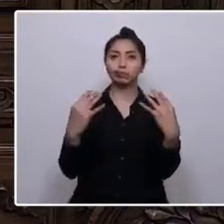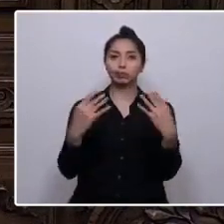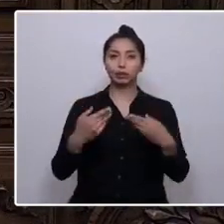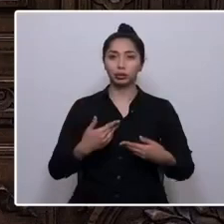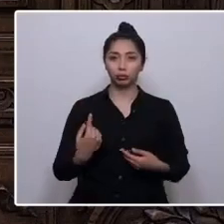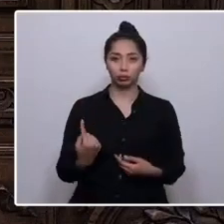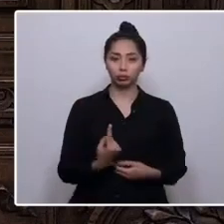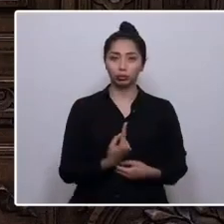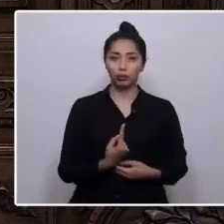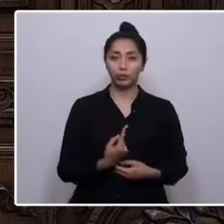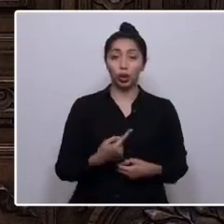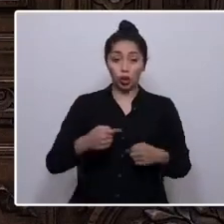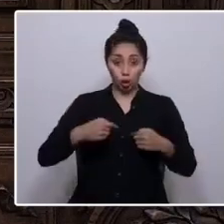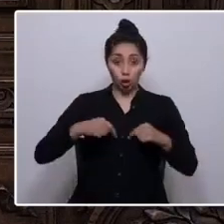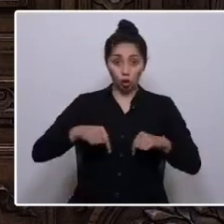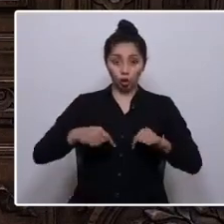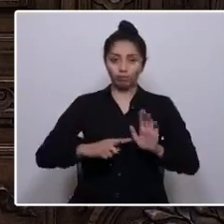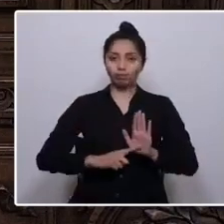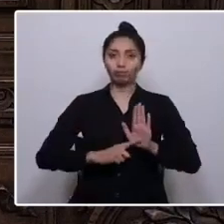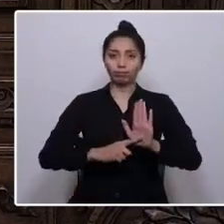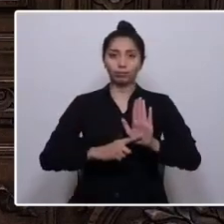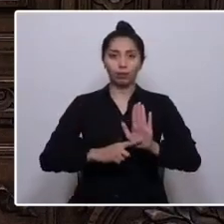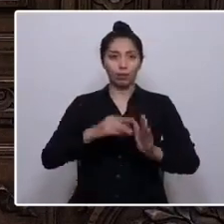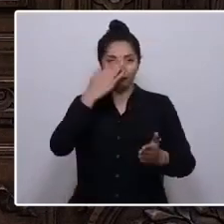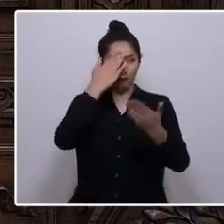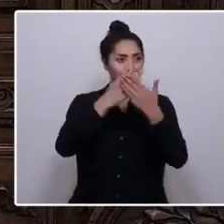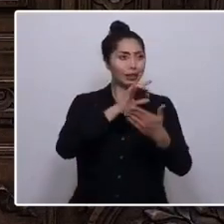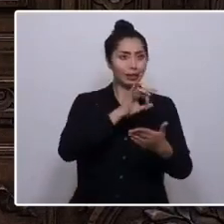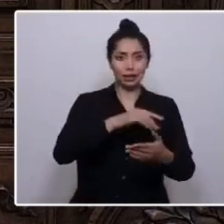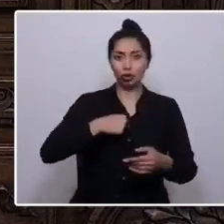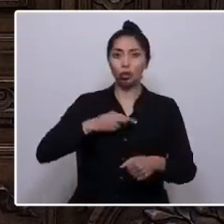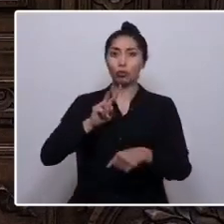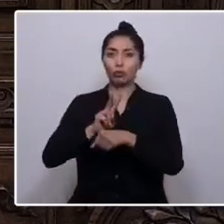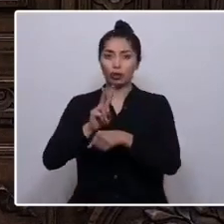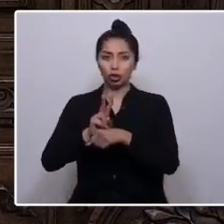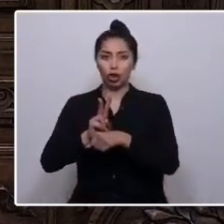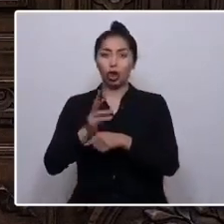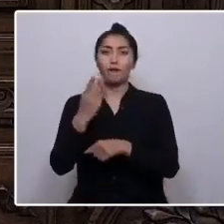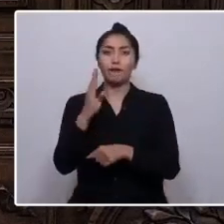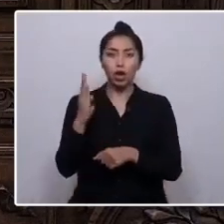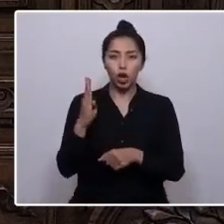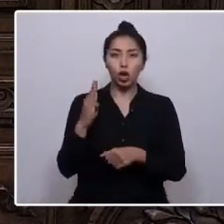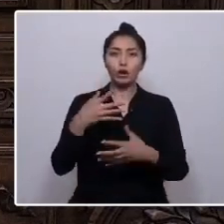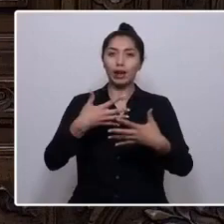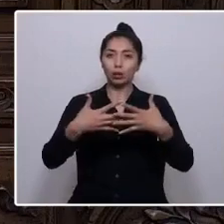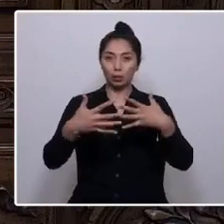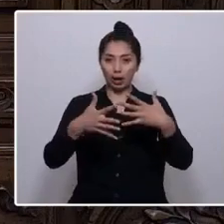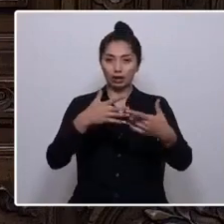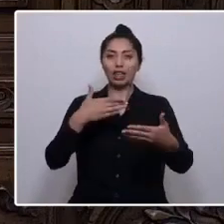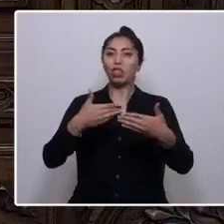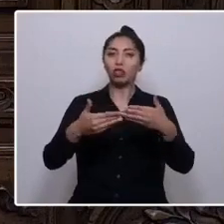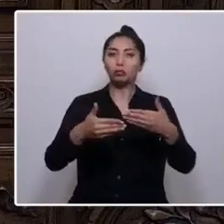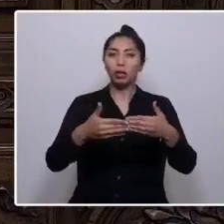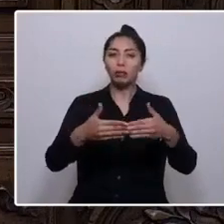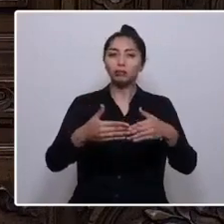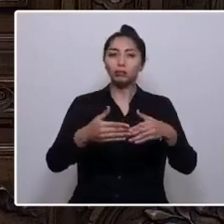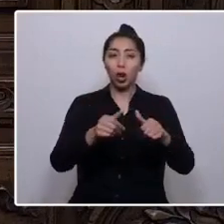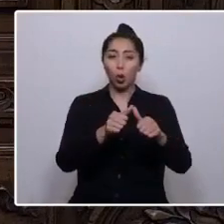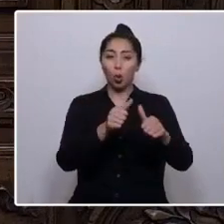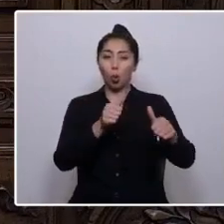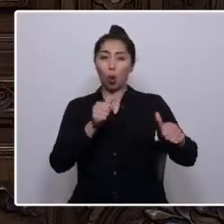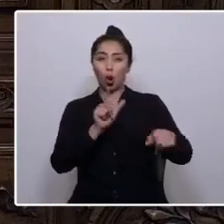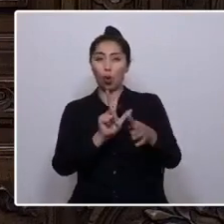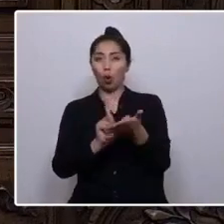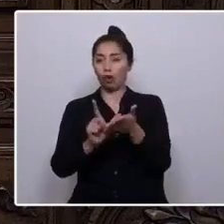Hoy me presento ante Chile y este pleno como profesor, biólogo y naturalista de la zona extrema. He dedicado gran